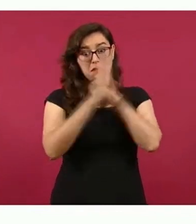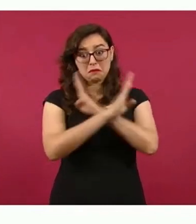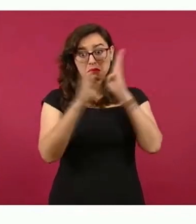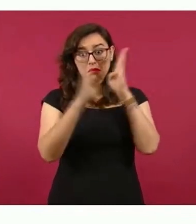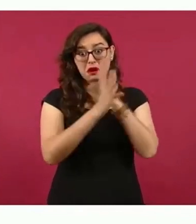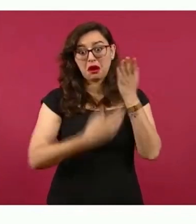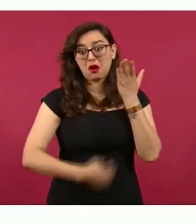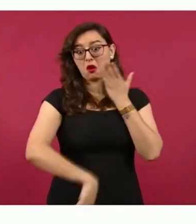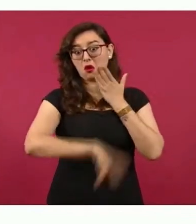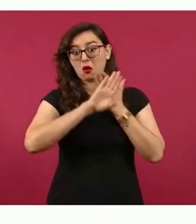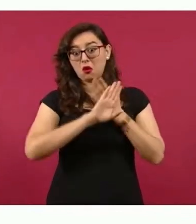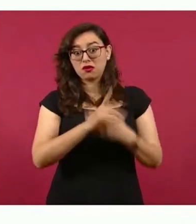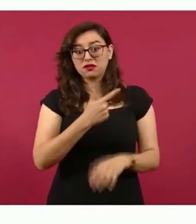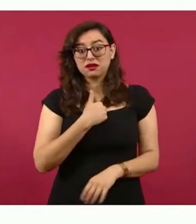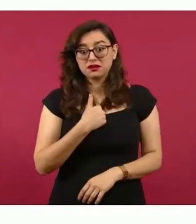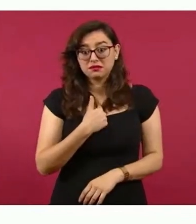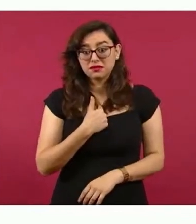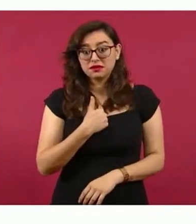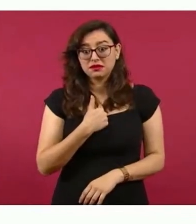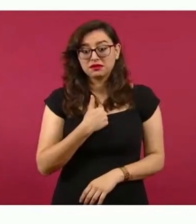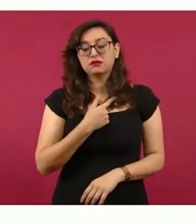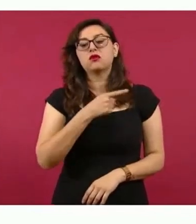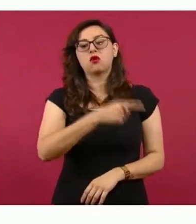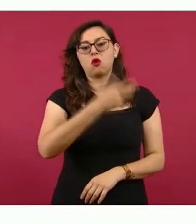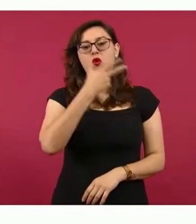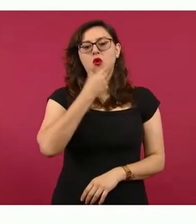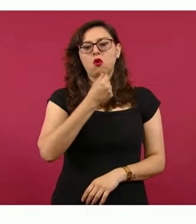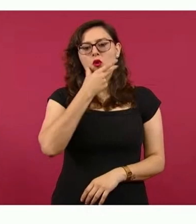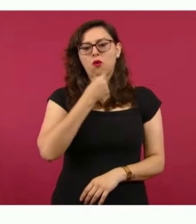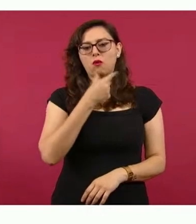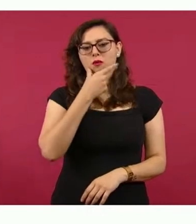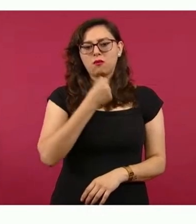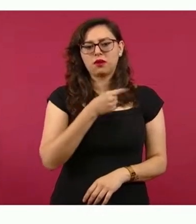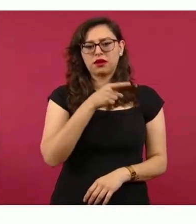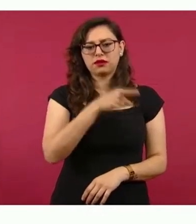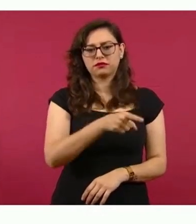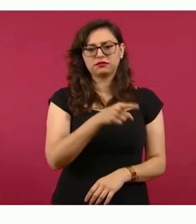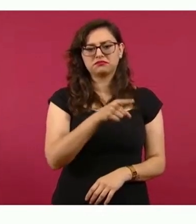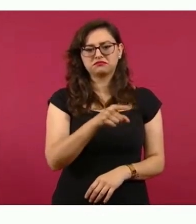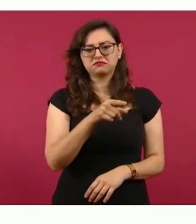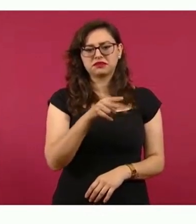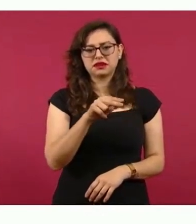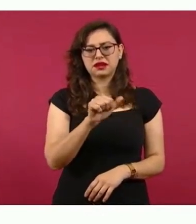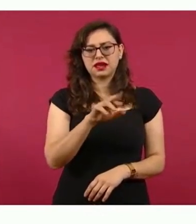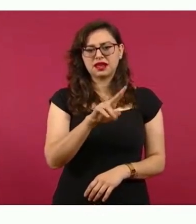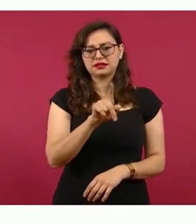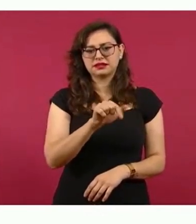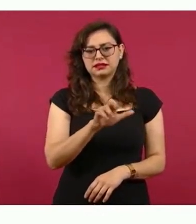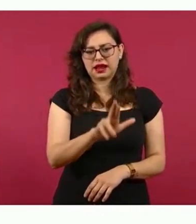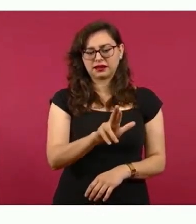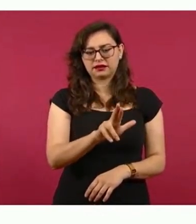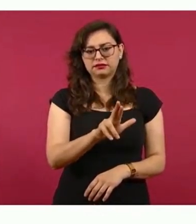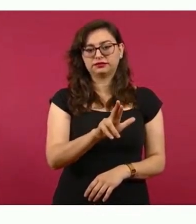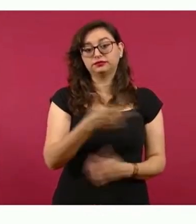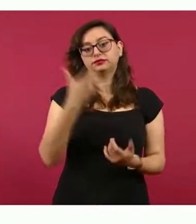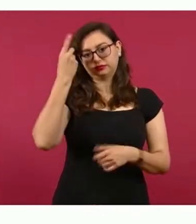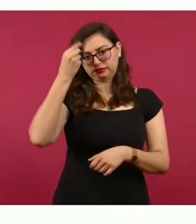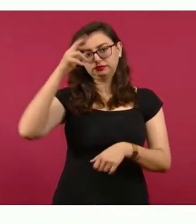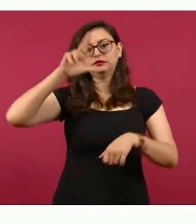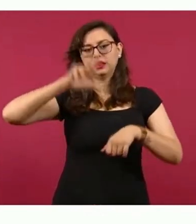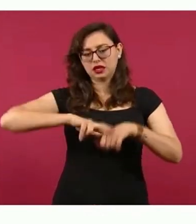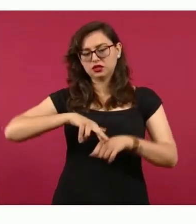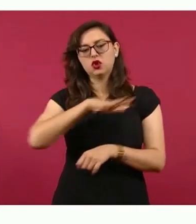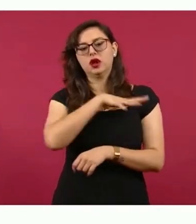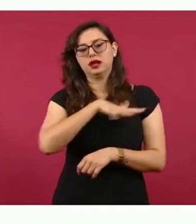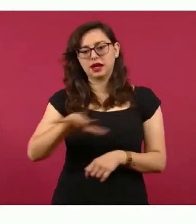Este es un reporte de Miguel Nazarar, de la Dirección Federal de Seguridad.